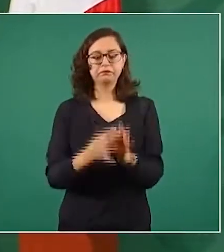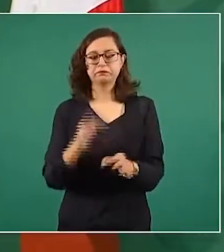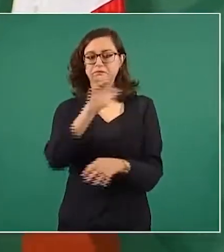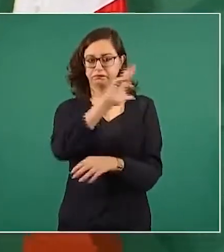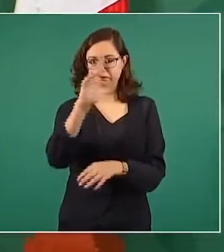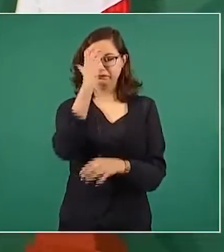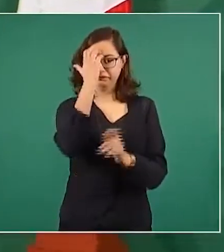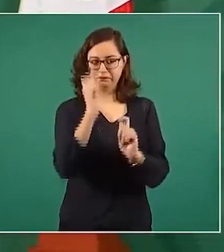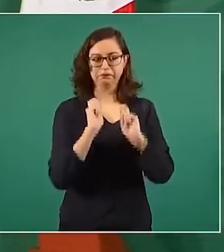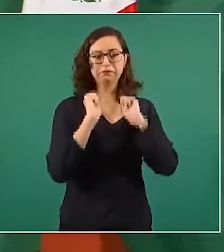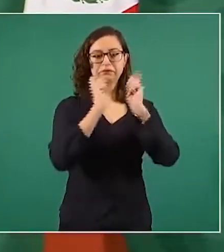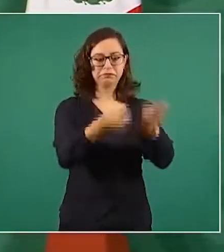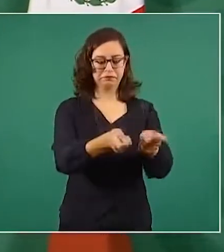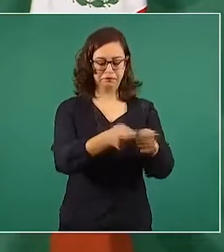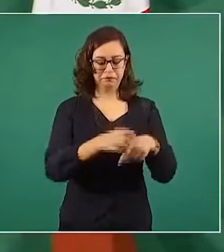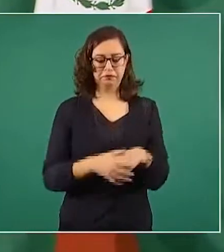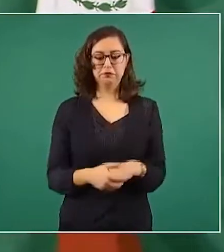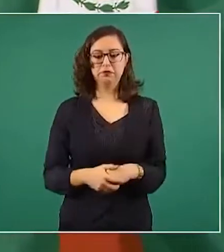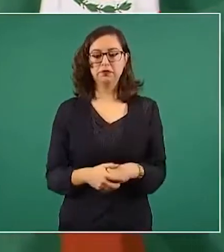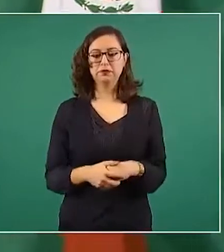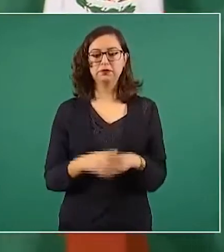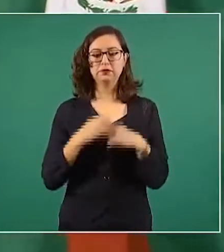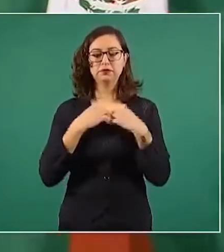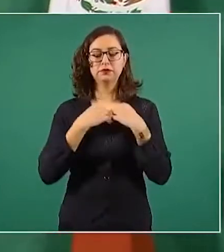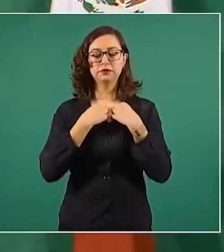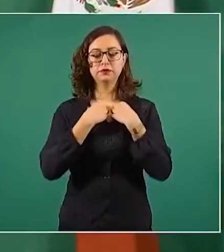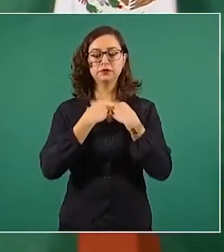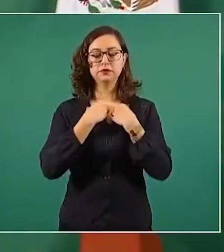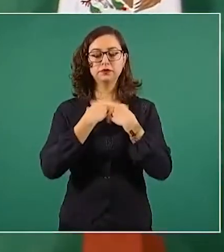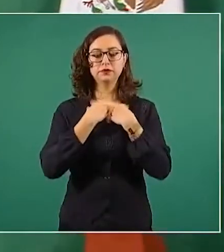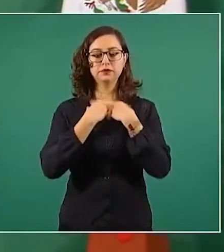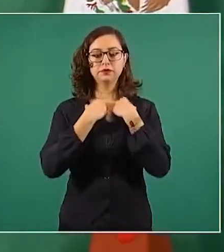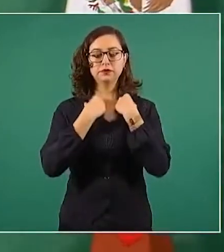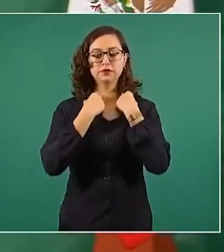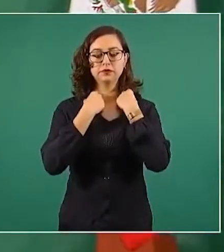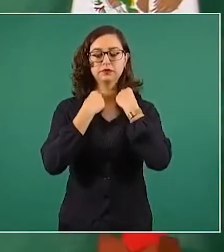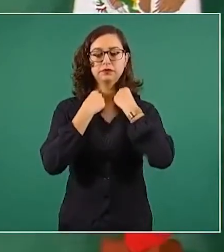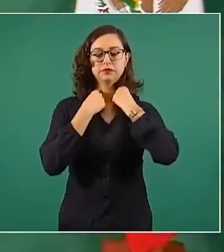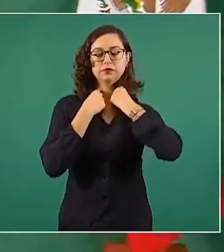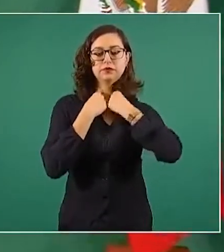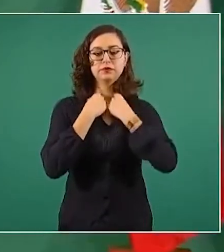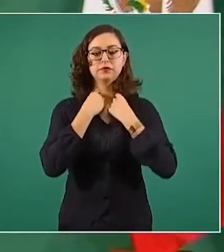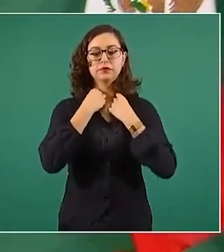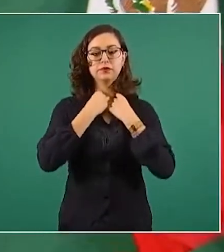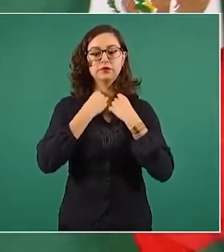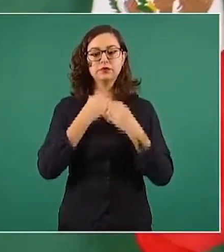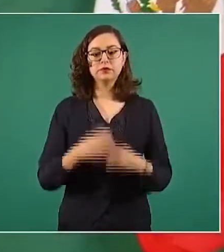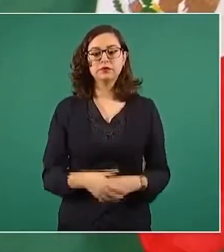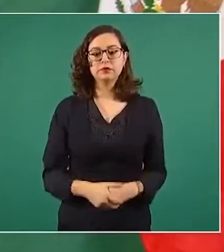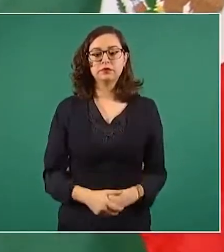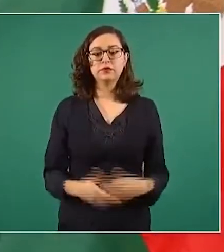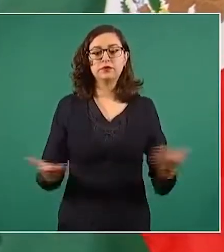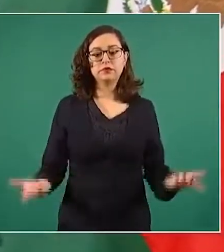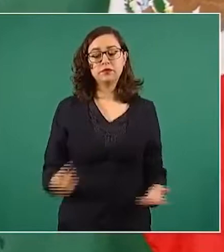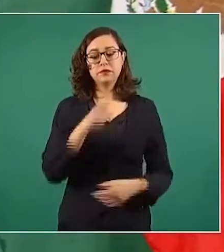al maestro Pedro Castillo Terrones un abrazo